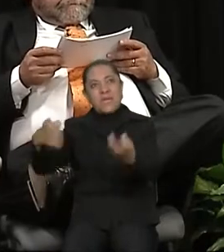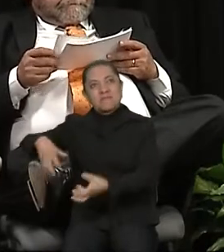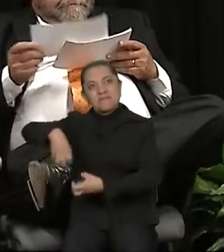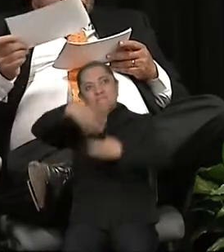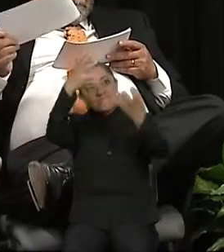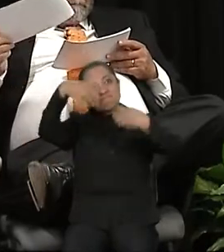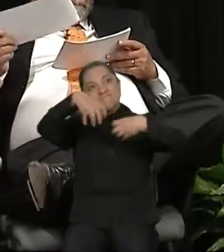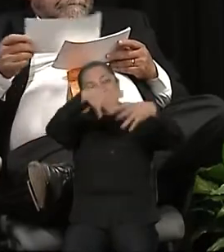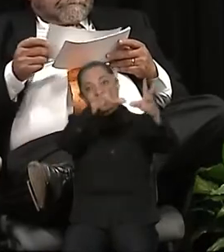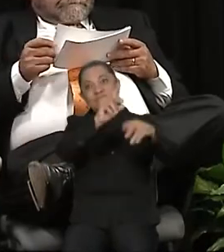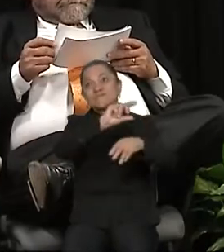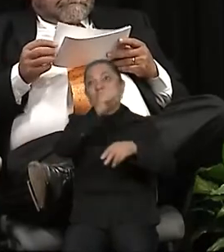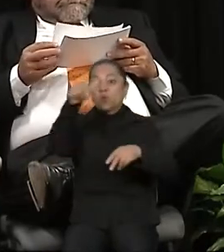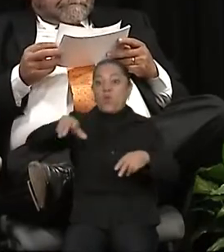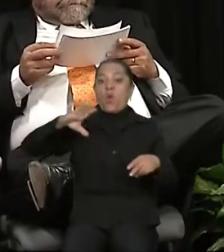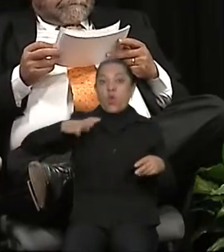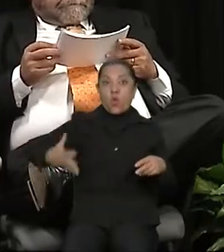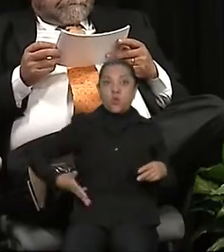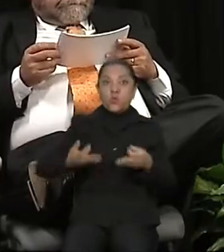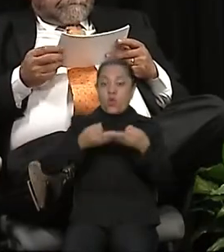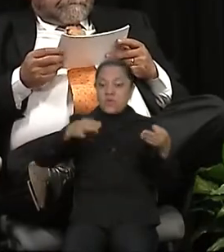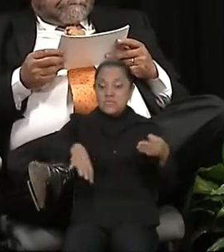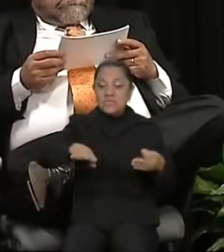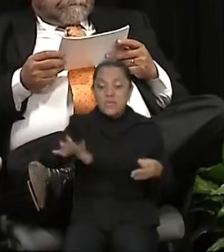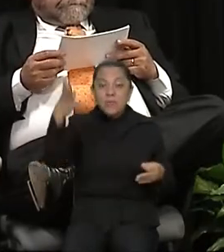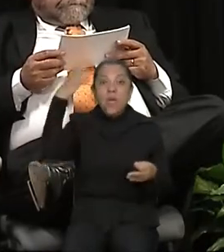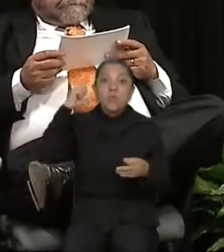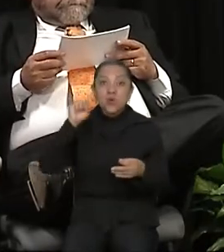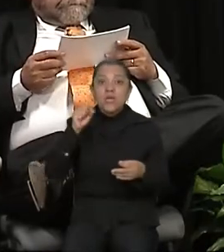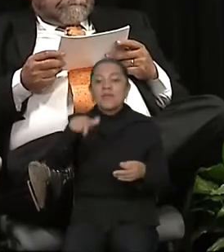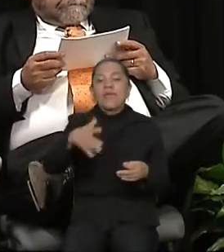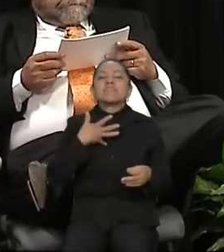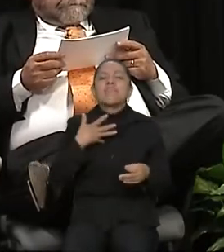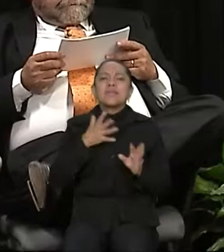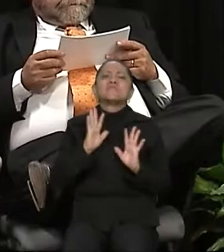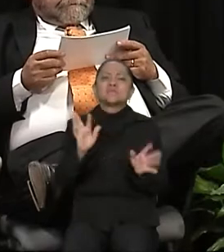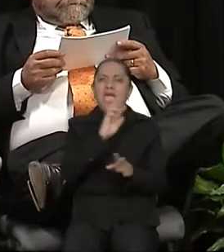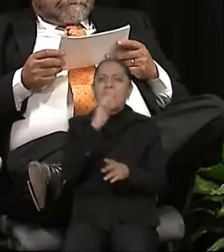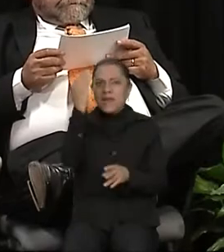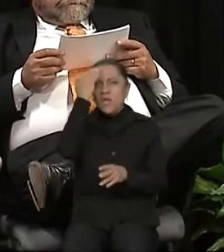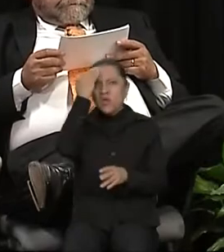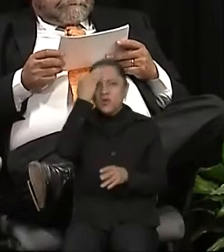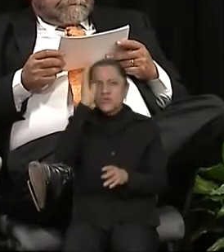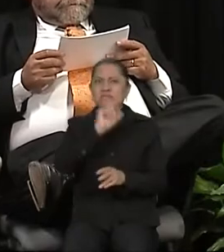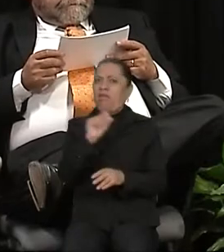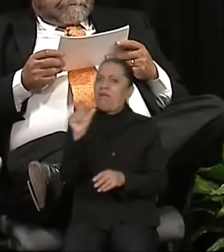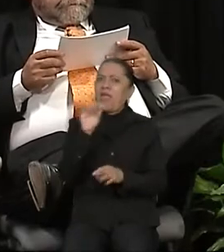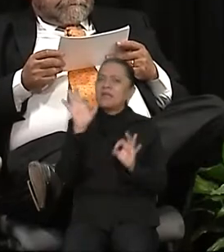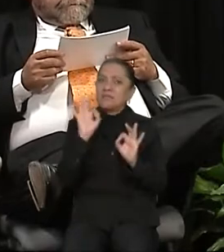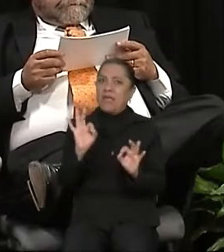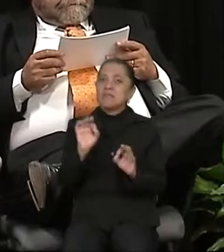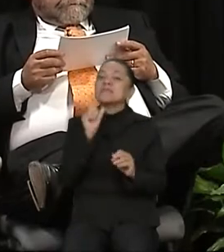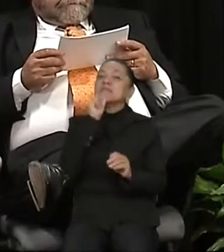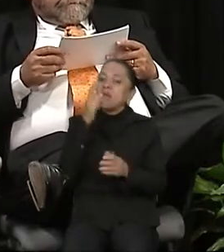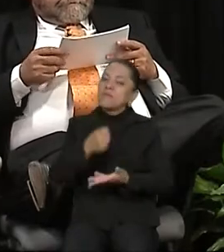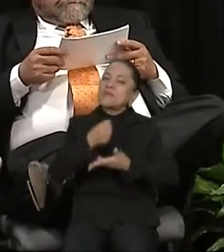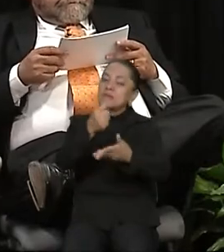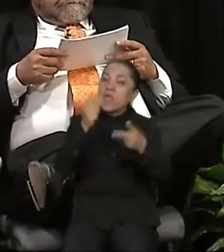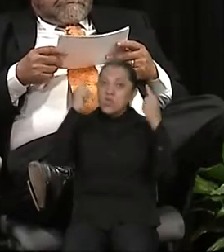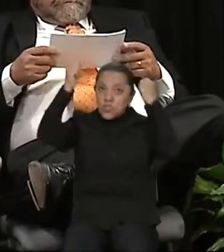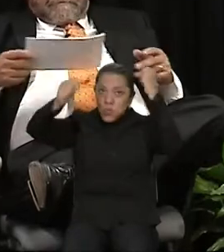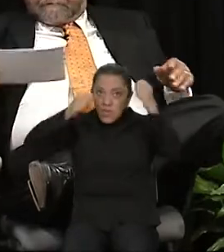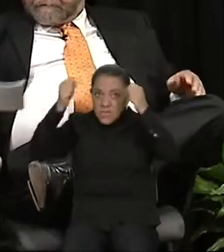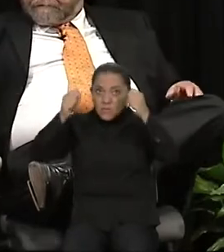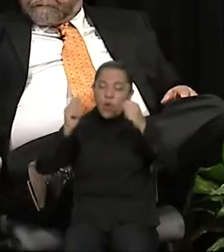siembran en Morelos y que además tenemos de ellos reconocida calidad. Se debe de invertir en el turismo y vamos a tener una gran oportunidad de